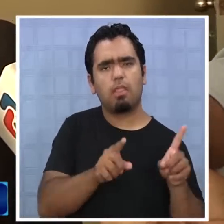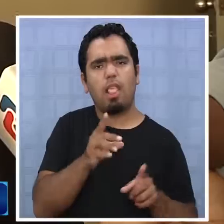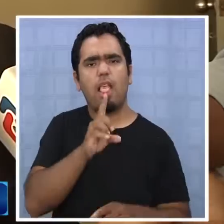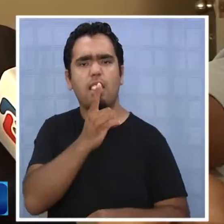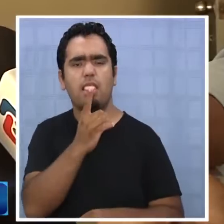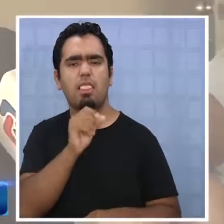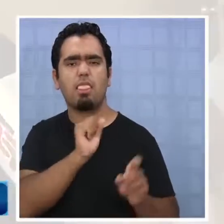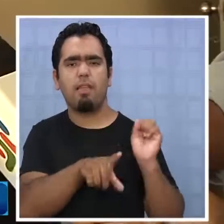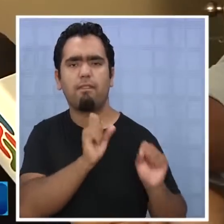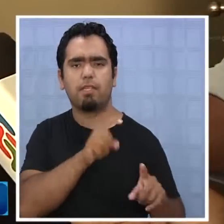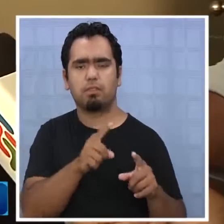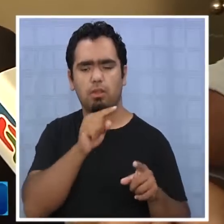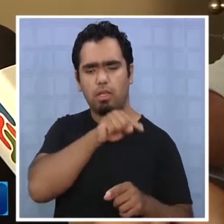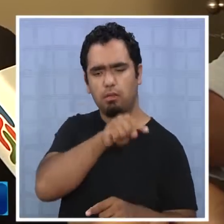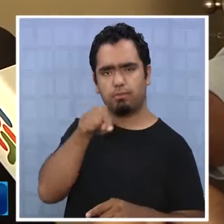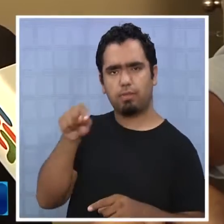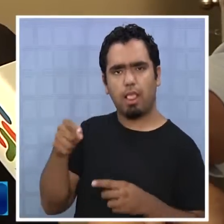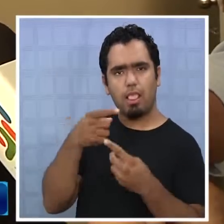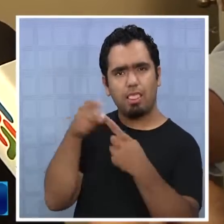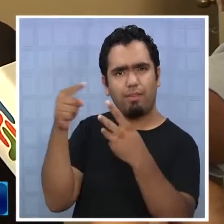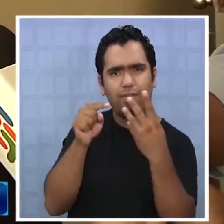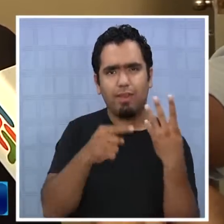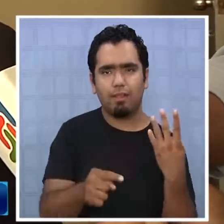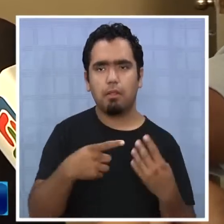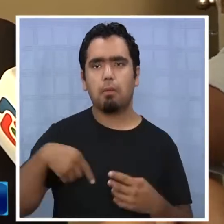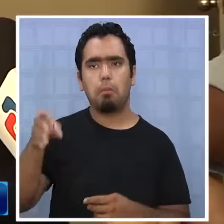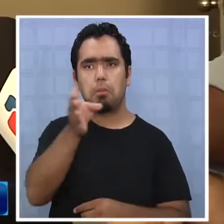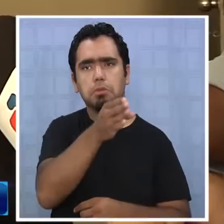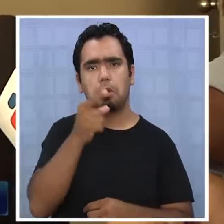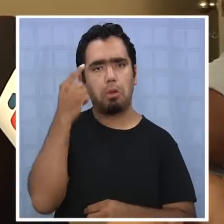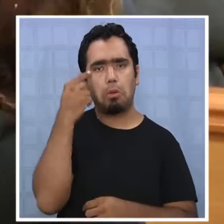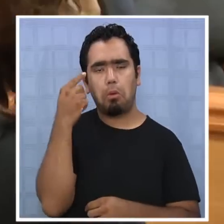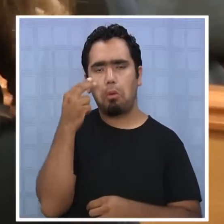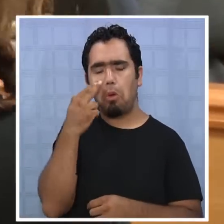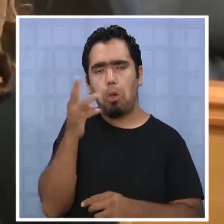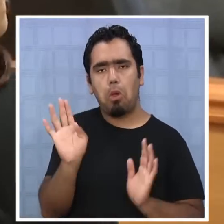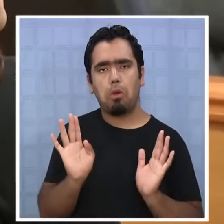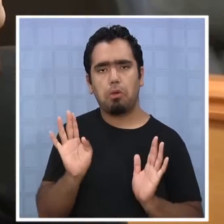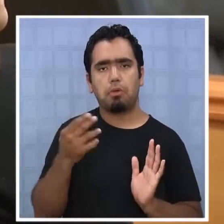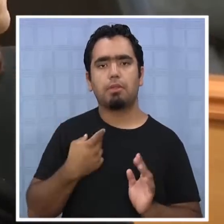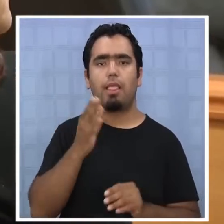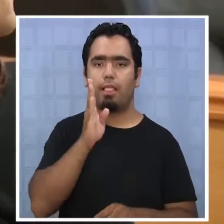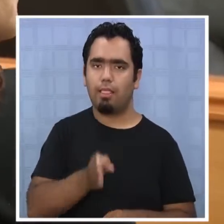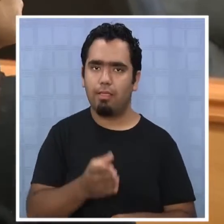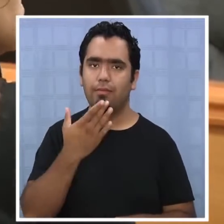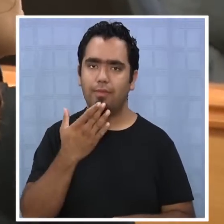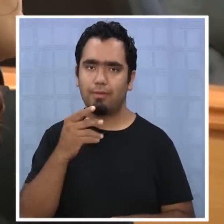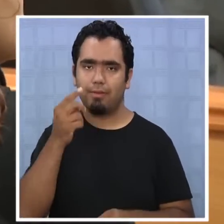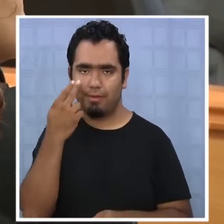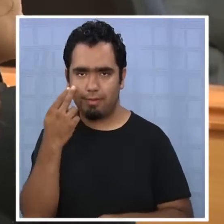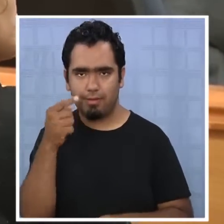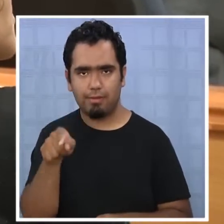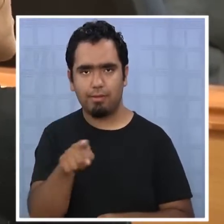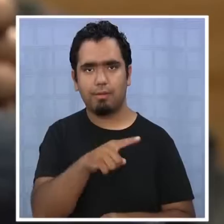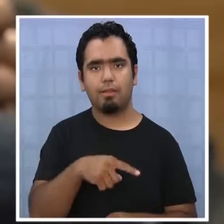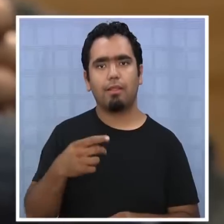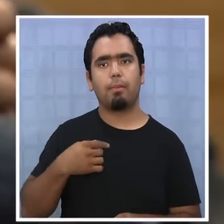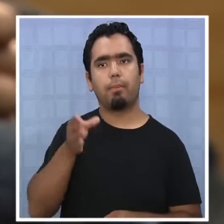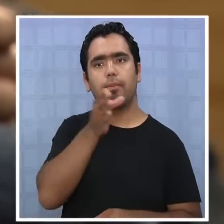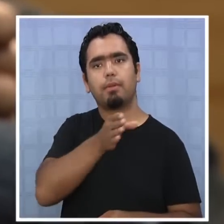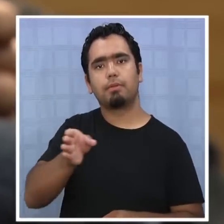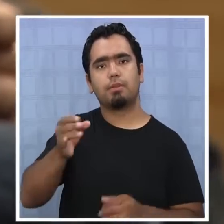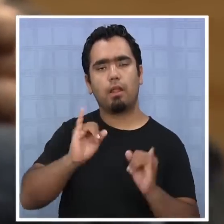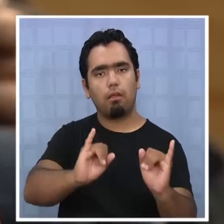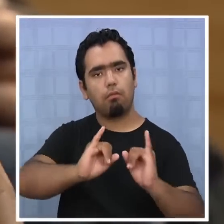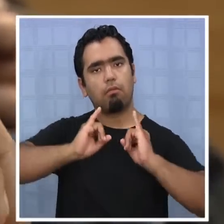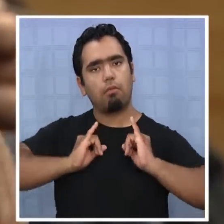para qué es cada institución. Creo que en ese aspecto es relevante el conocimiento que debe tener la gente. O en la medida que la gente está más